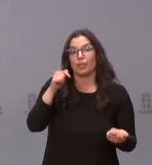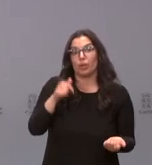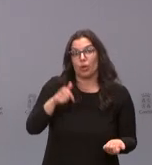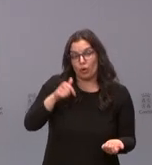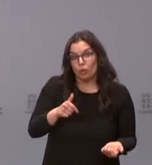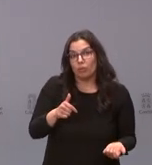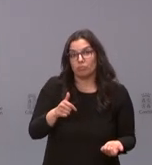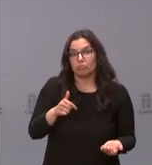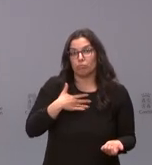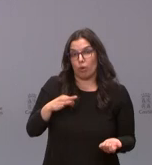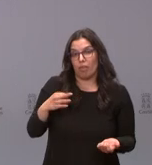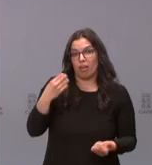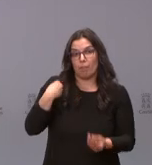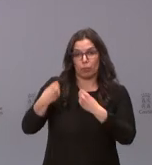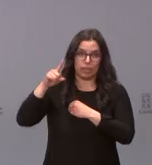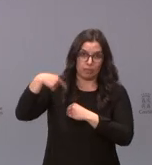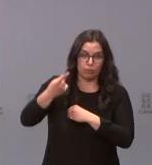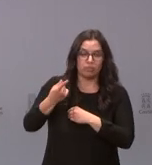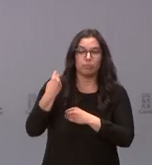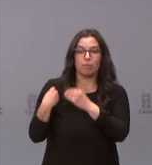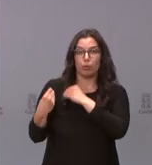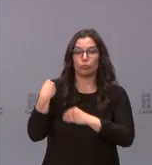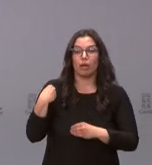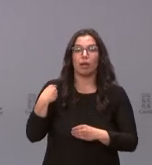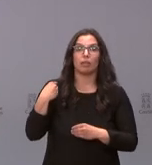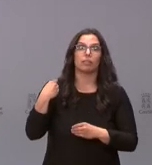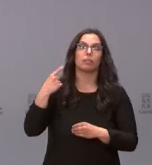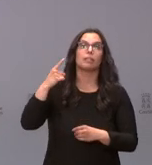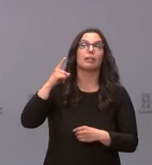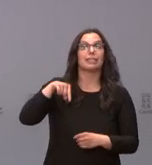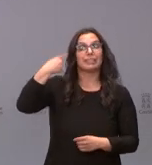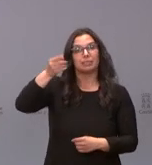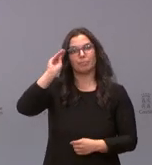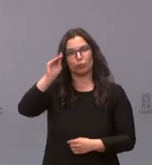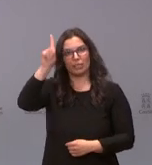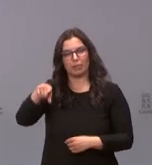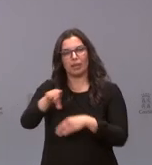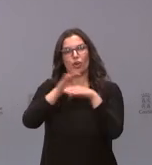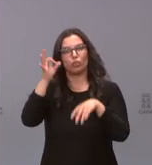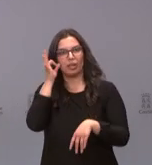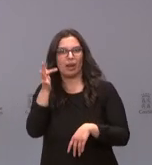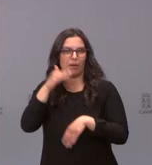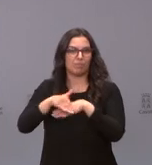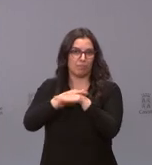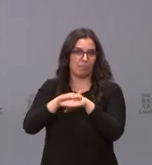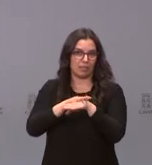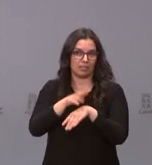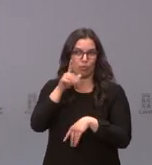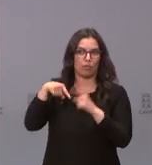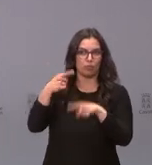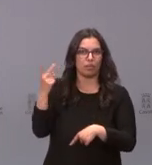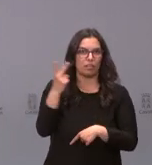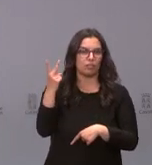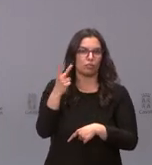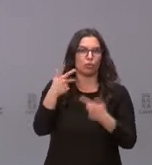preguntar con posterioridad tanto a la consejera como a la ministra a este respecto que tendrán rueda de prensa a la